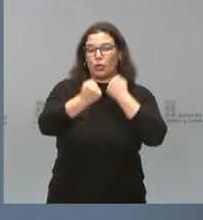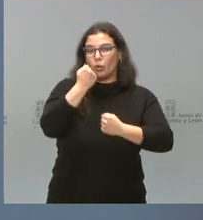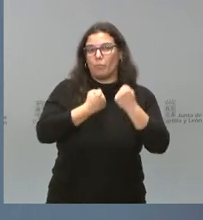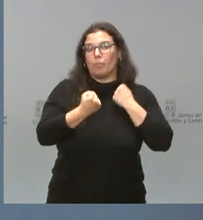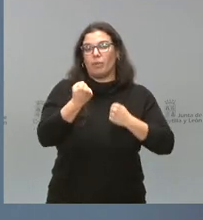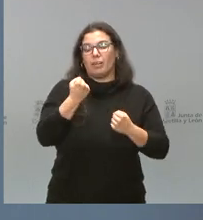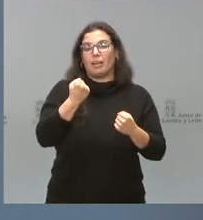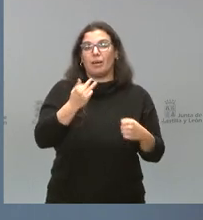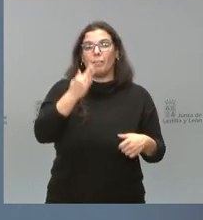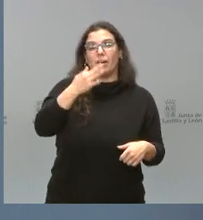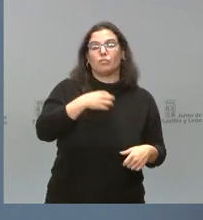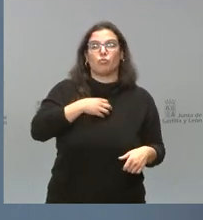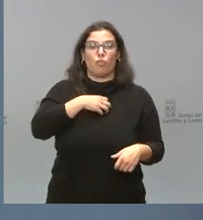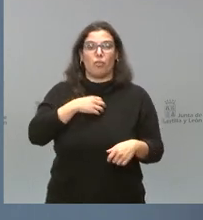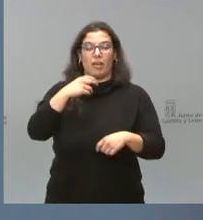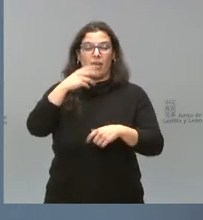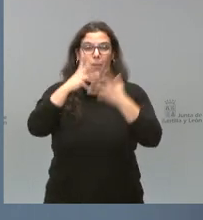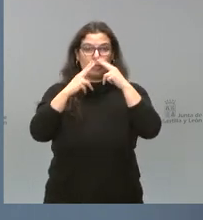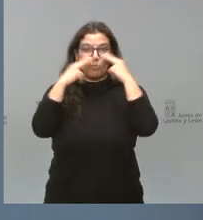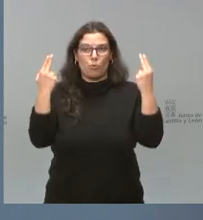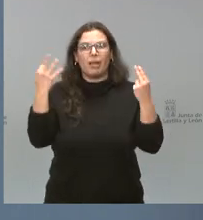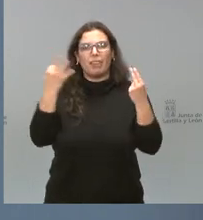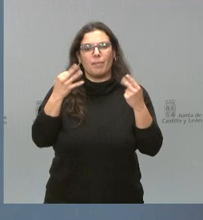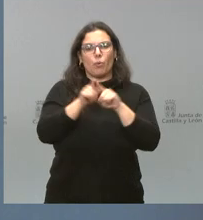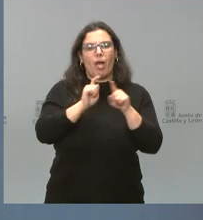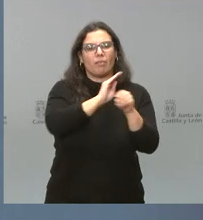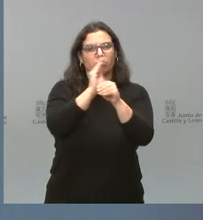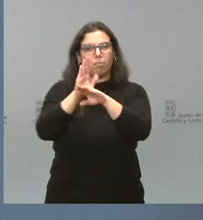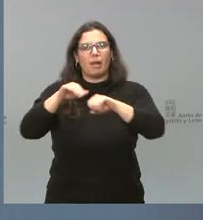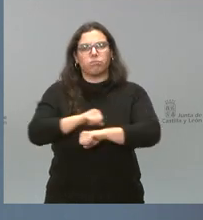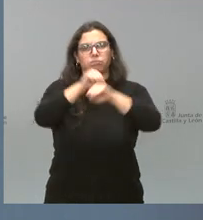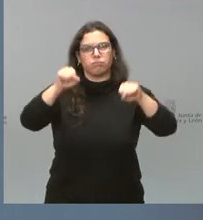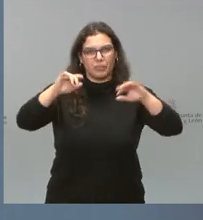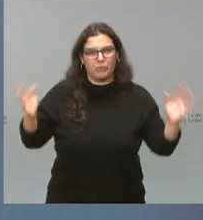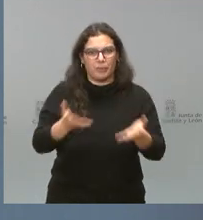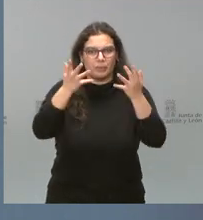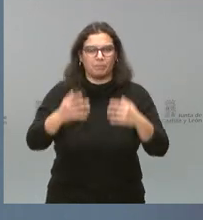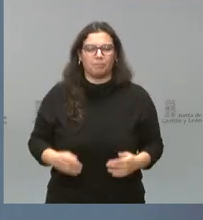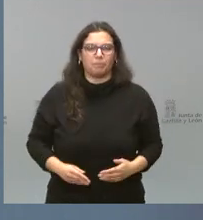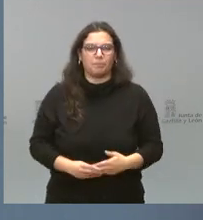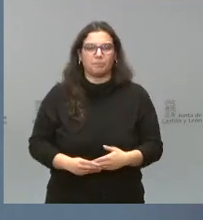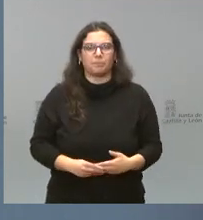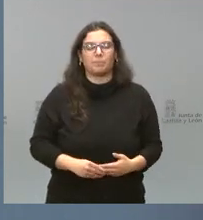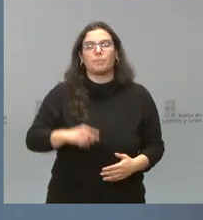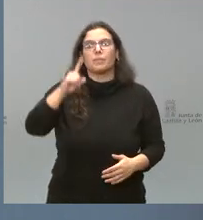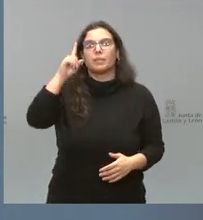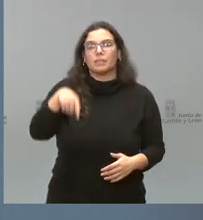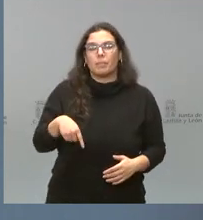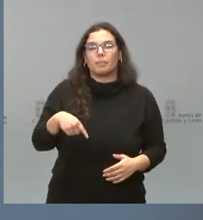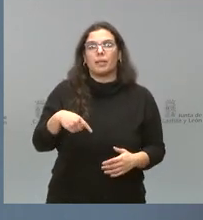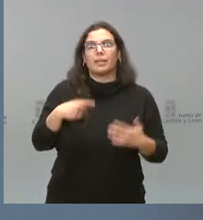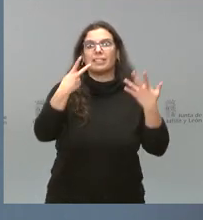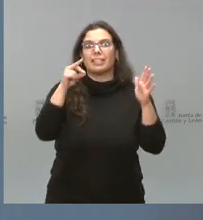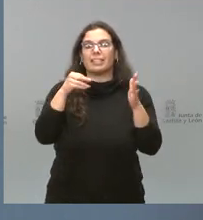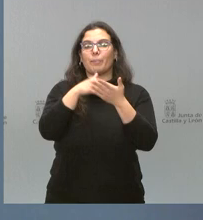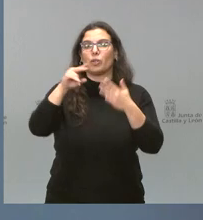y el papel de las Administraciones públicas tiene que ser reforzado y fomentado. Incrementamos en 70 millones